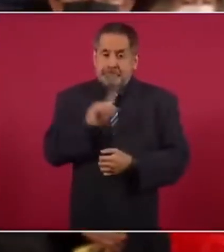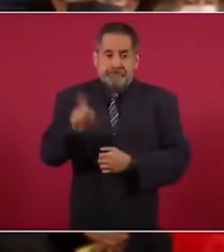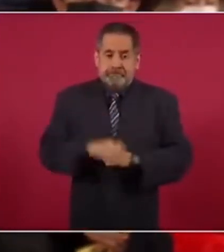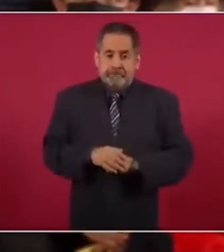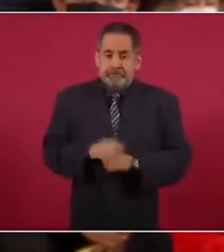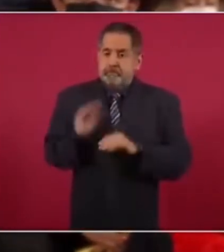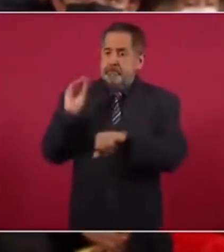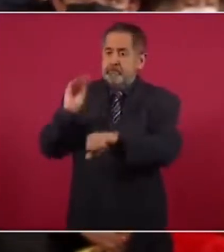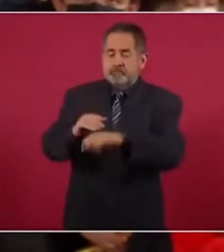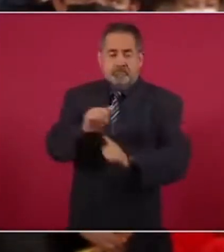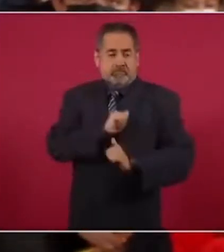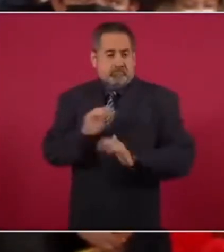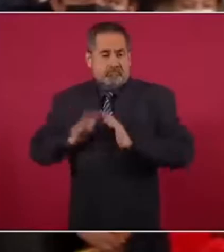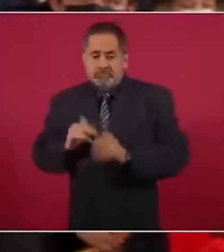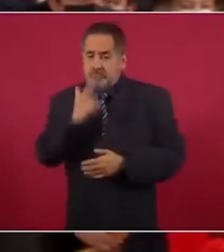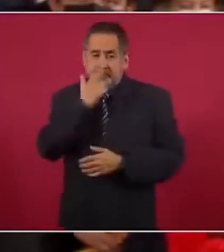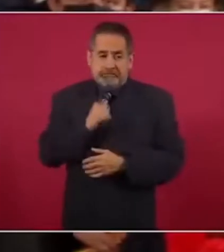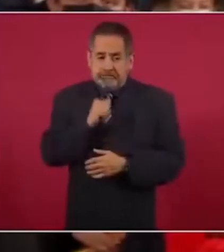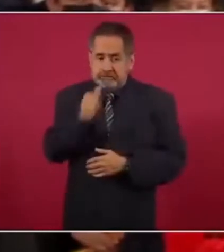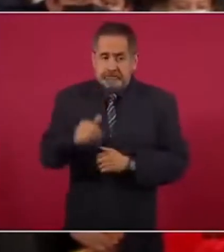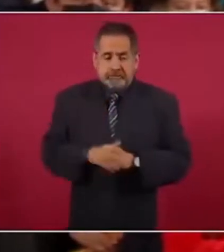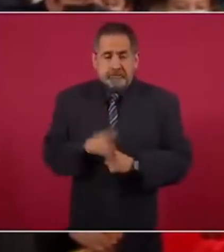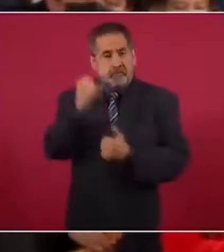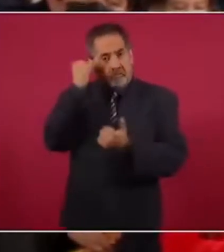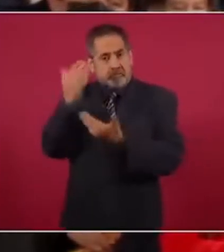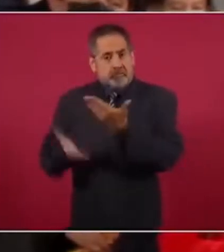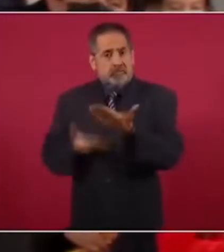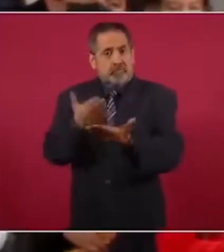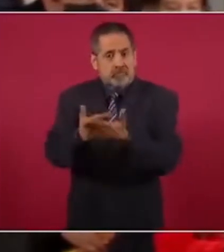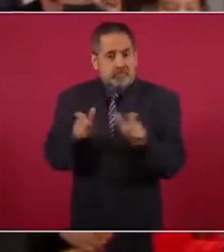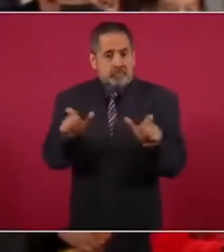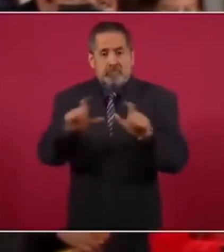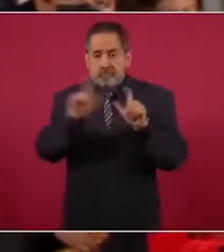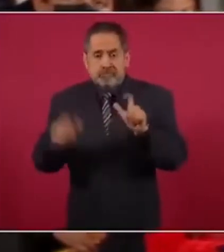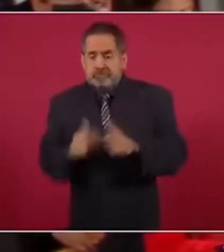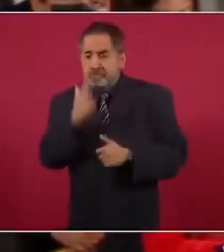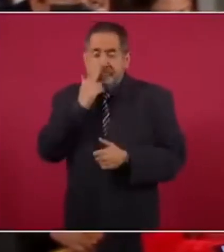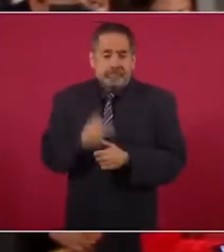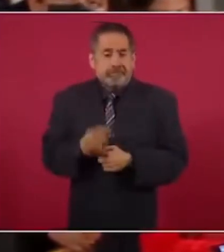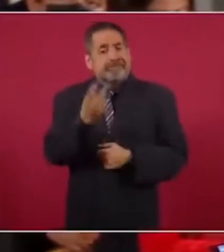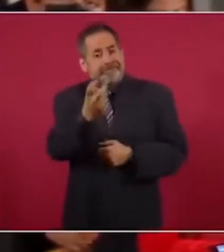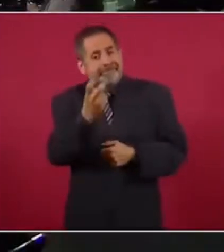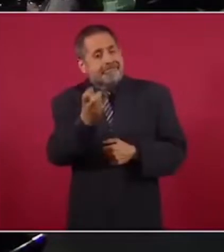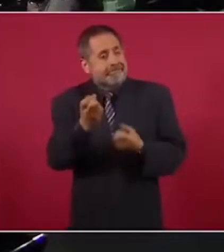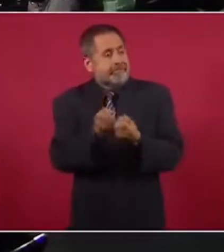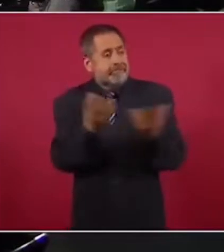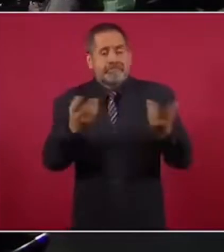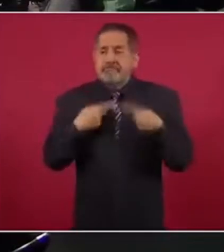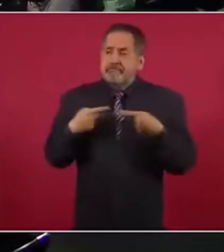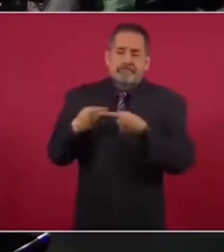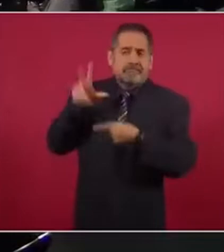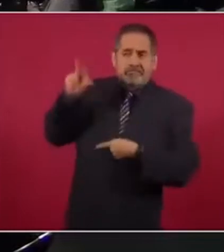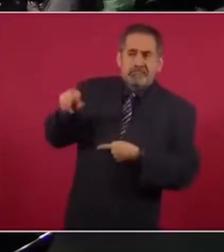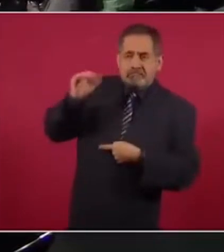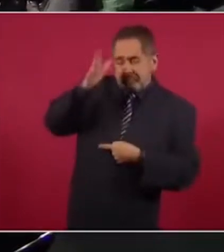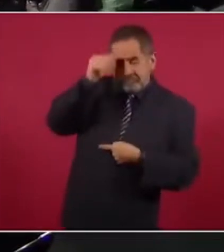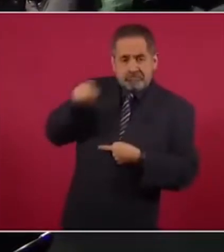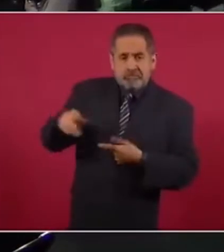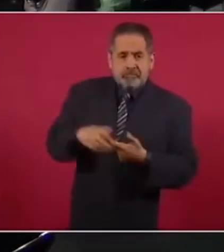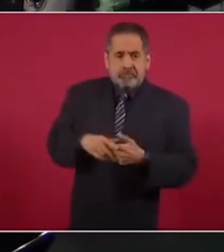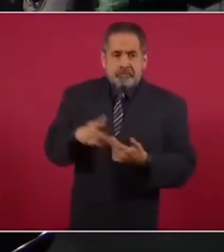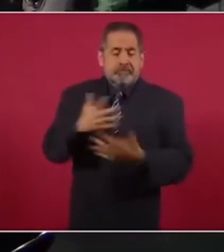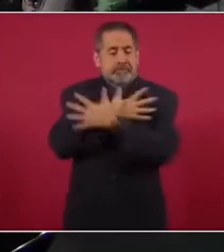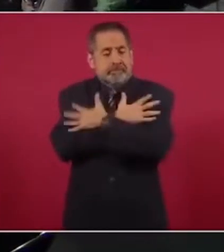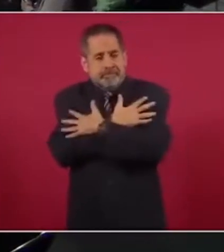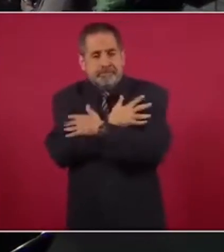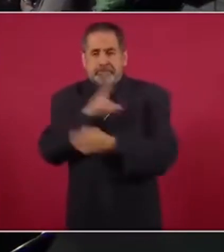militarización no ha funcionado, su propuesta de la Guardia Nacional, por eso muchos se oponen a ella y la idea de abrazos